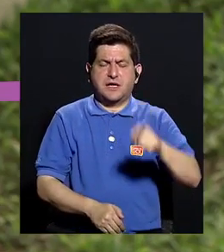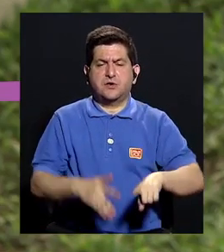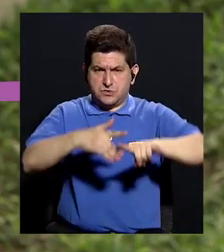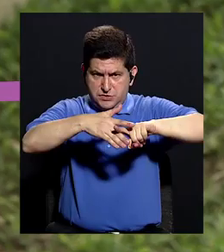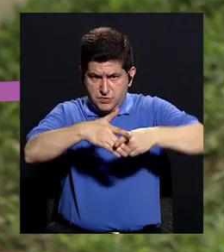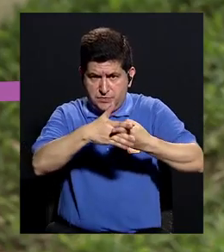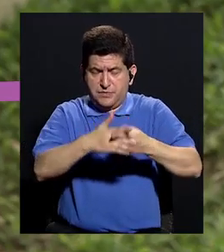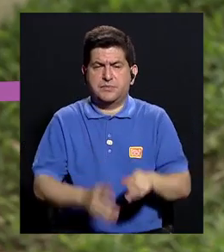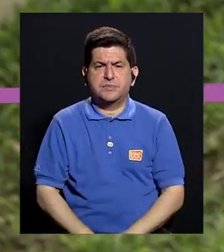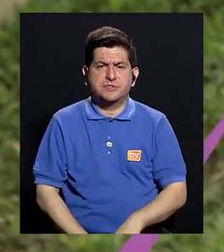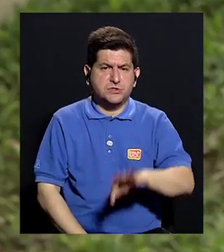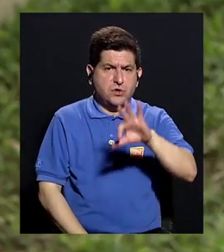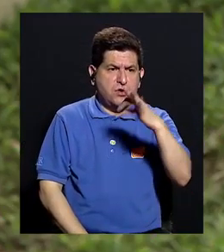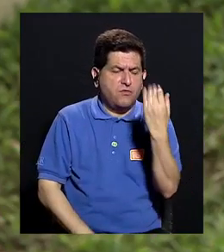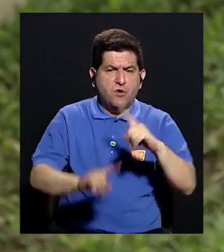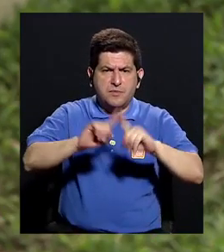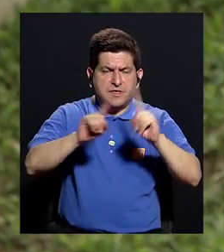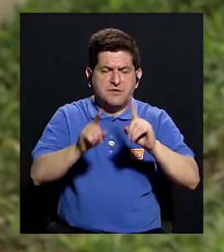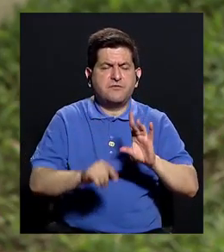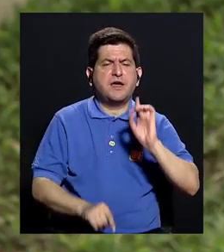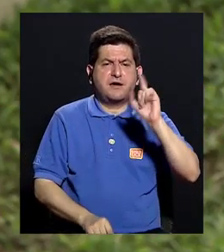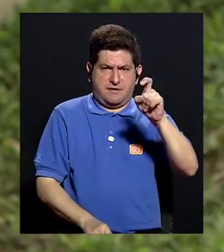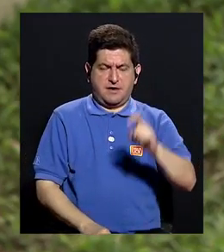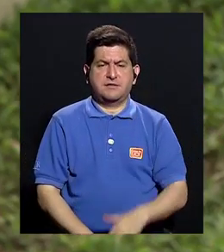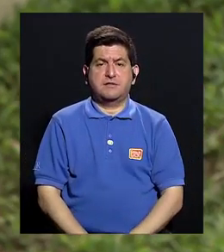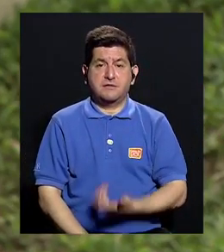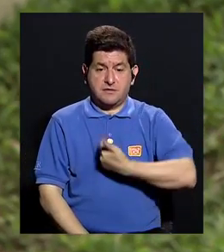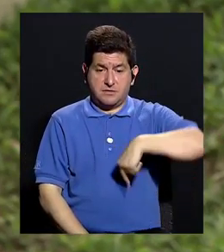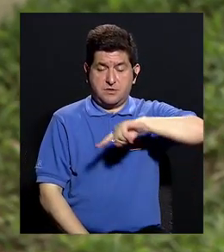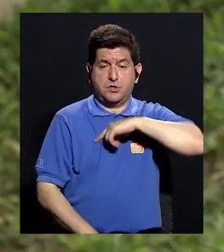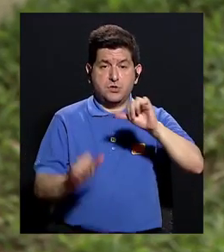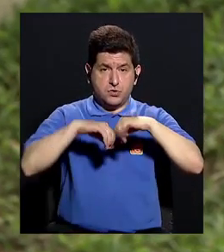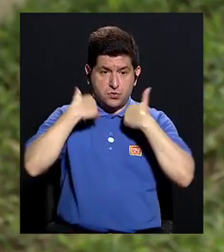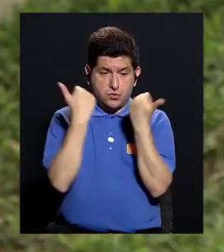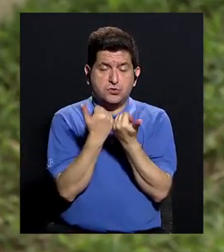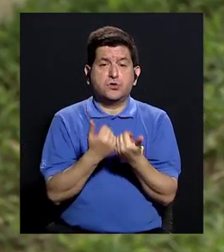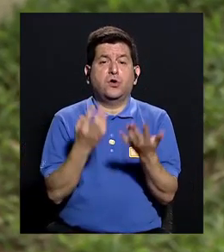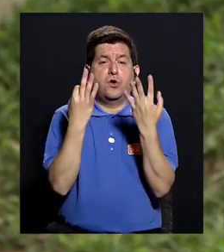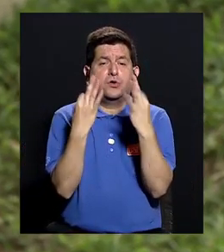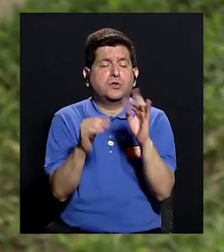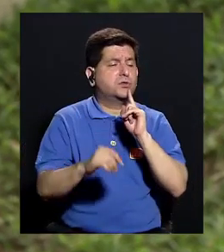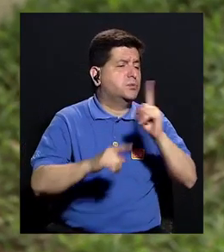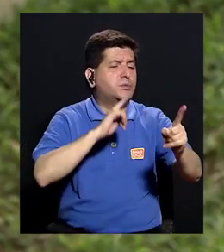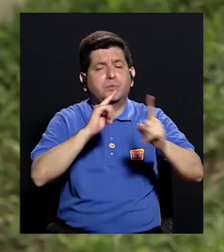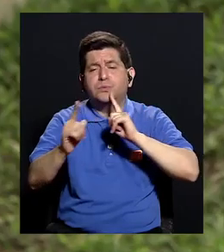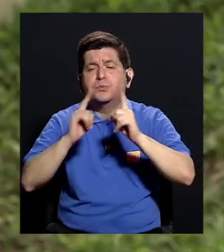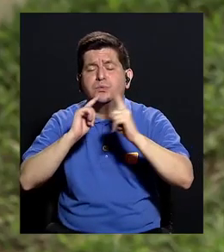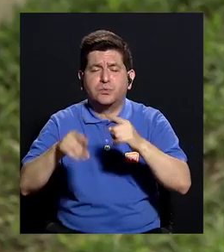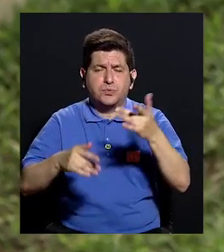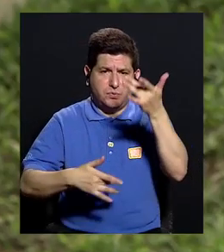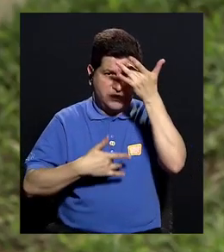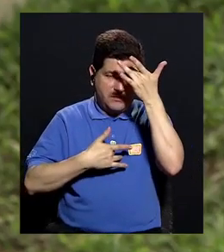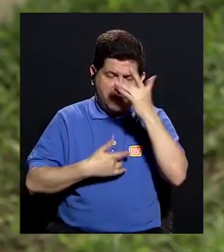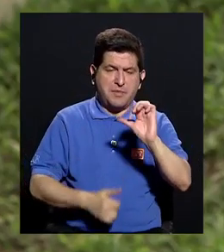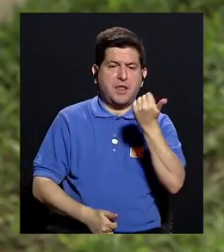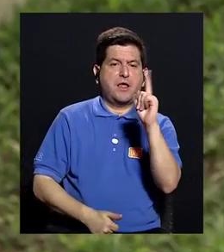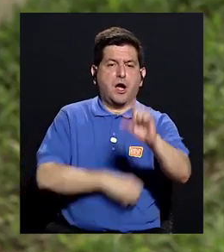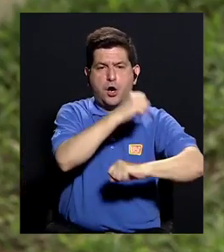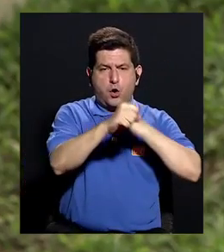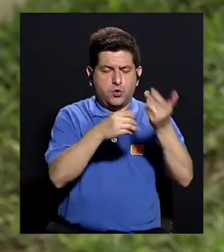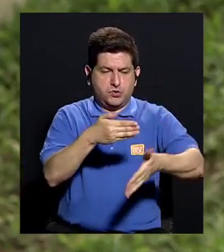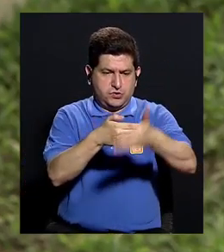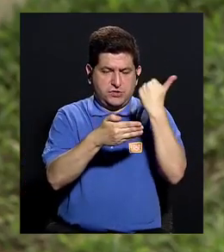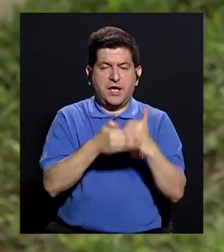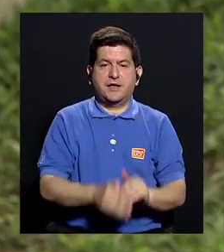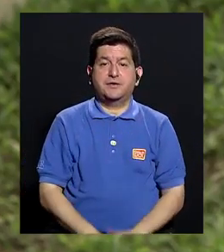apenas, las maneras de diagnóstico. Y hace, nosotros la asociación estamos tratando de divulgar la enfermedad hace 11 años. Entonces,